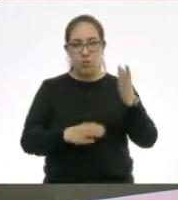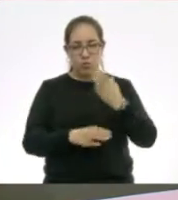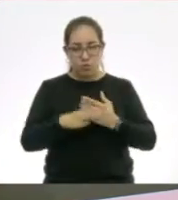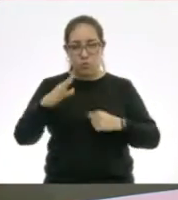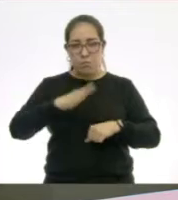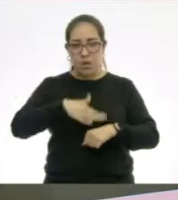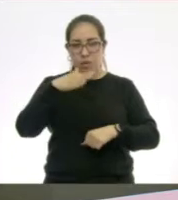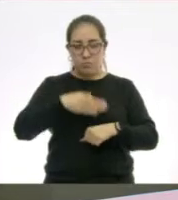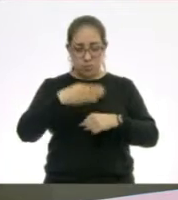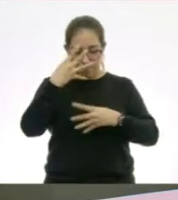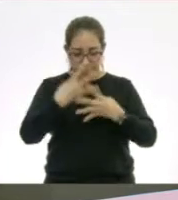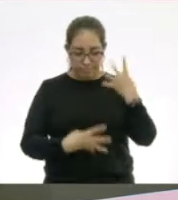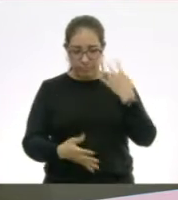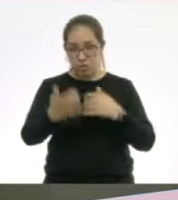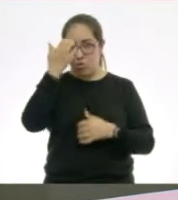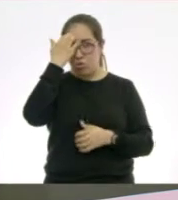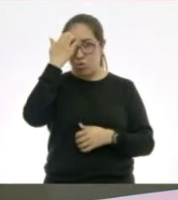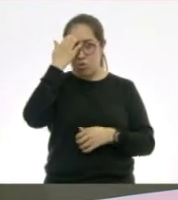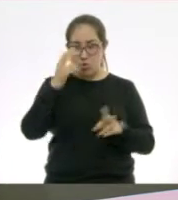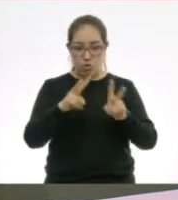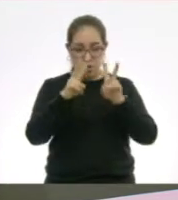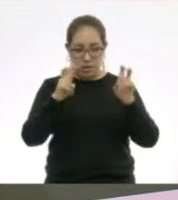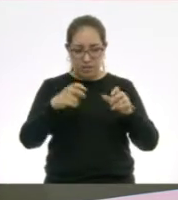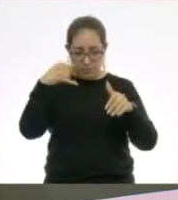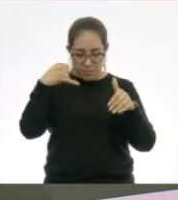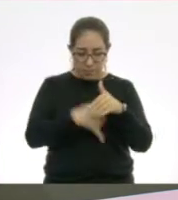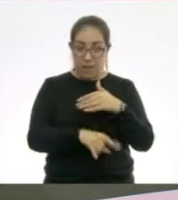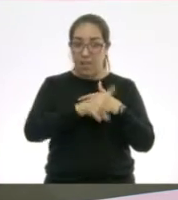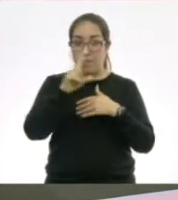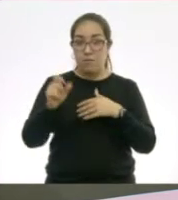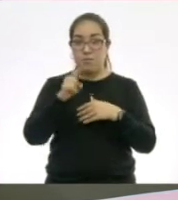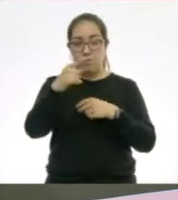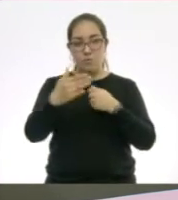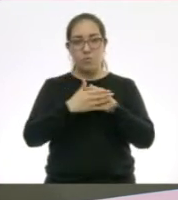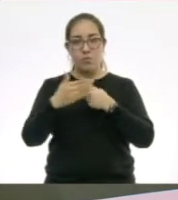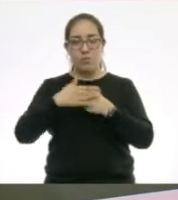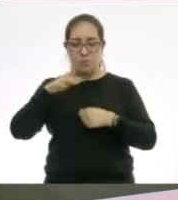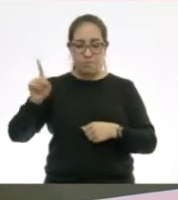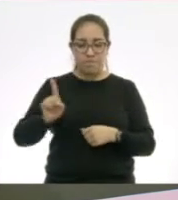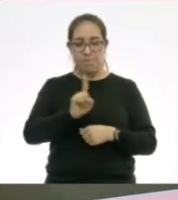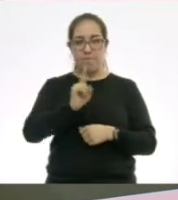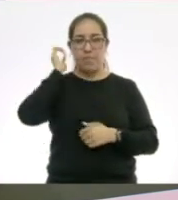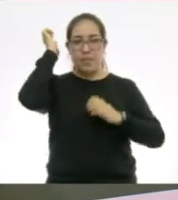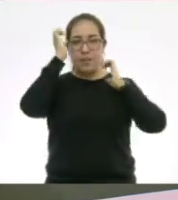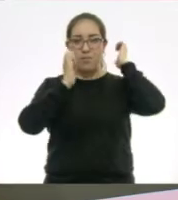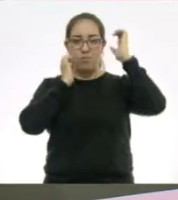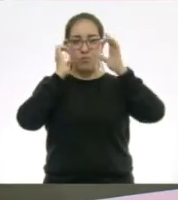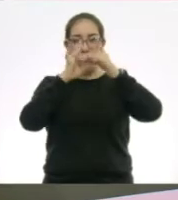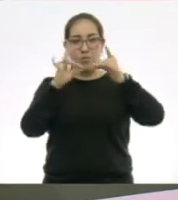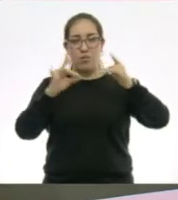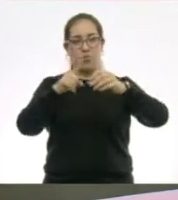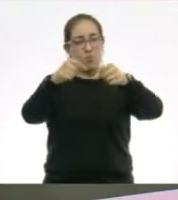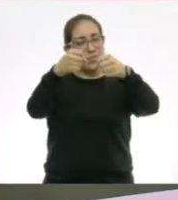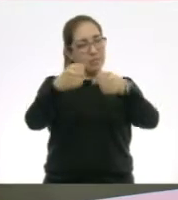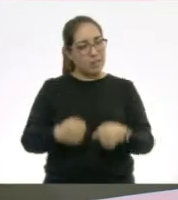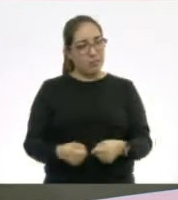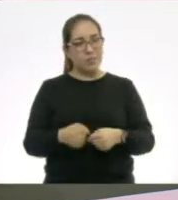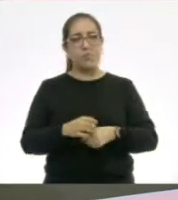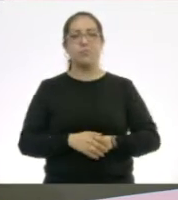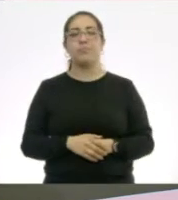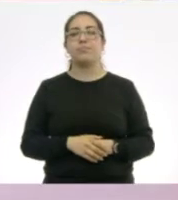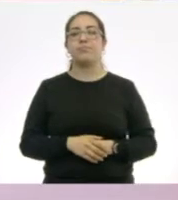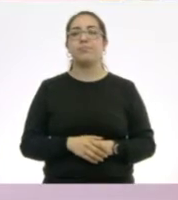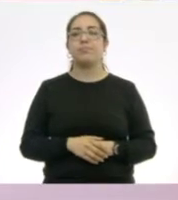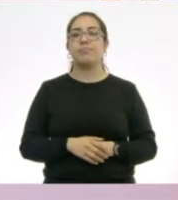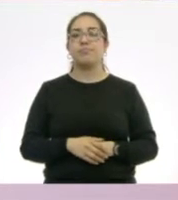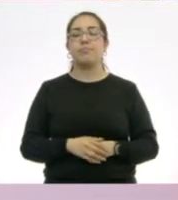Vas conociendo más del tema y vas a ver que cuando tú expongas, vas a estar súper seguro de lo que tú vas a decir. Ahí